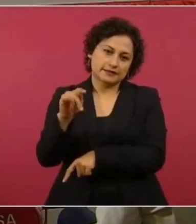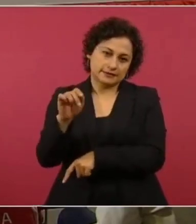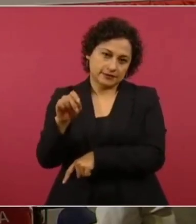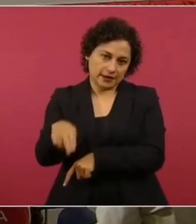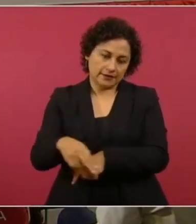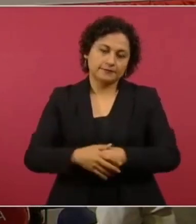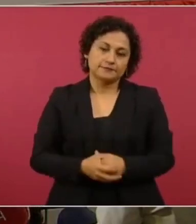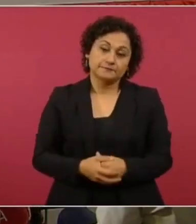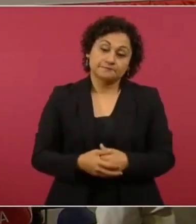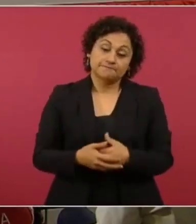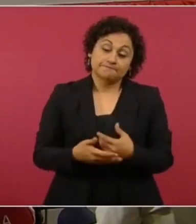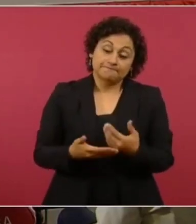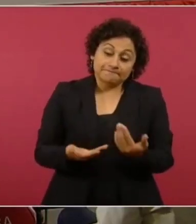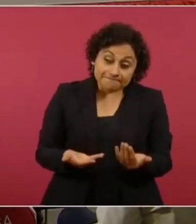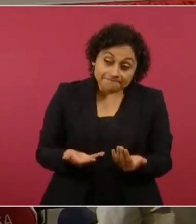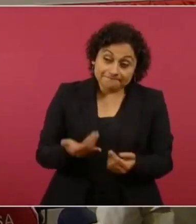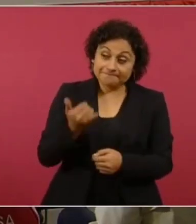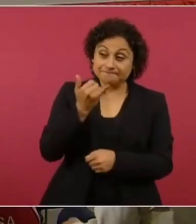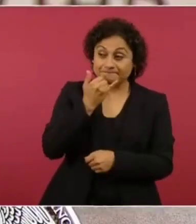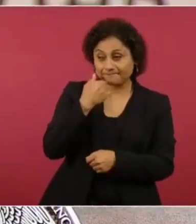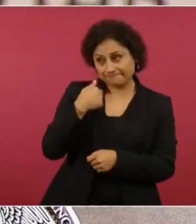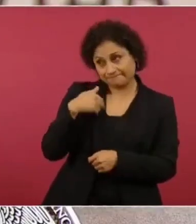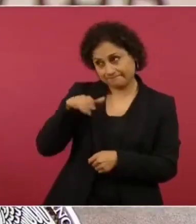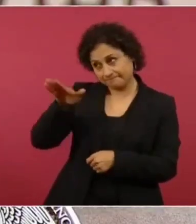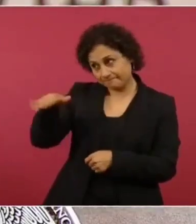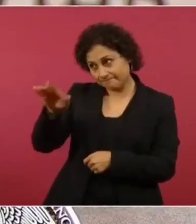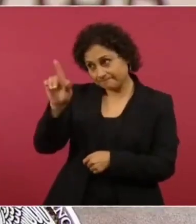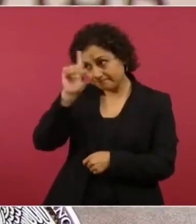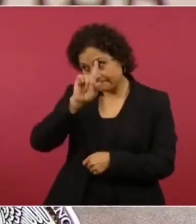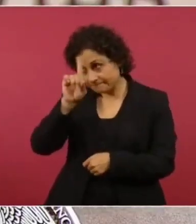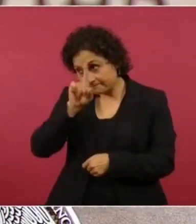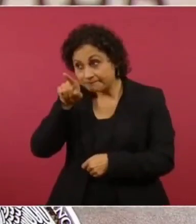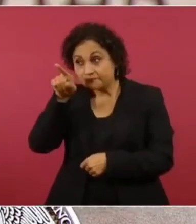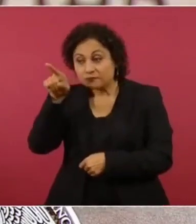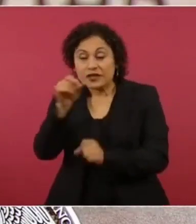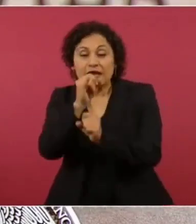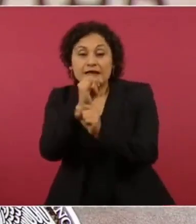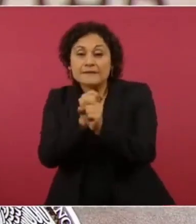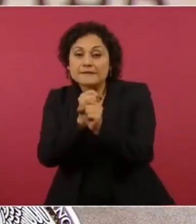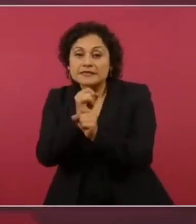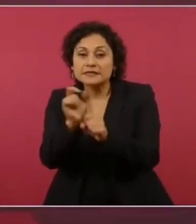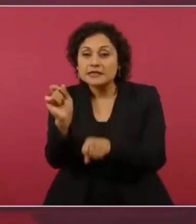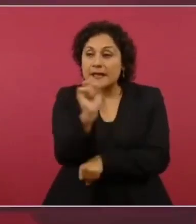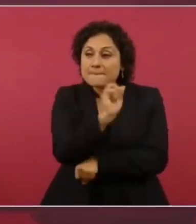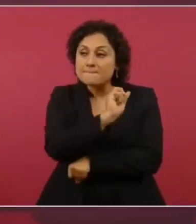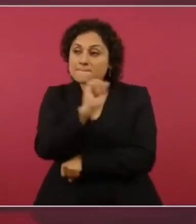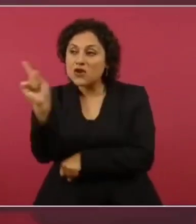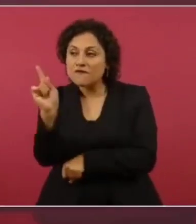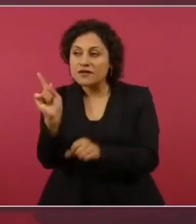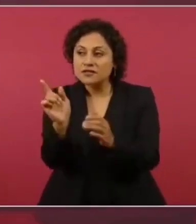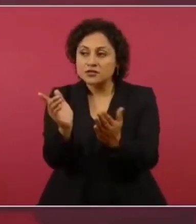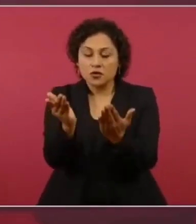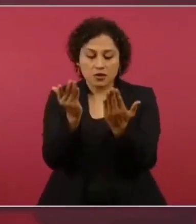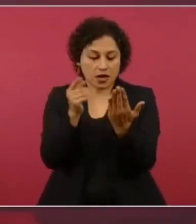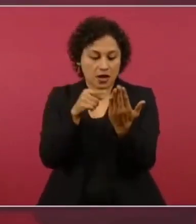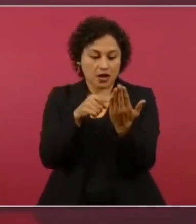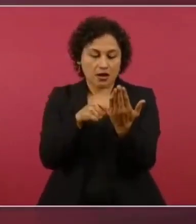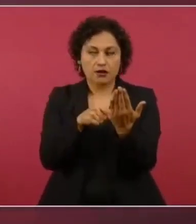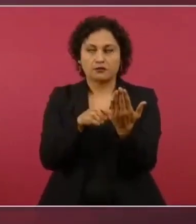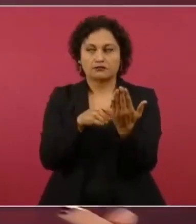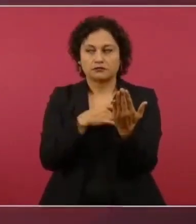expertos que sean más cuidadosos y que revisen el texto en busca de sentido común, que como dice el presidente,